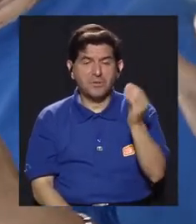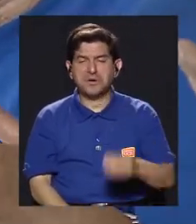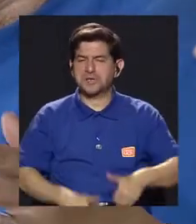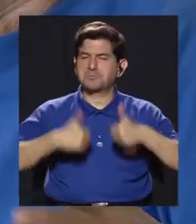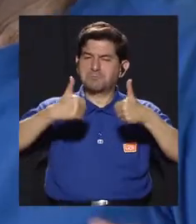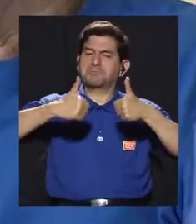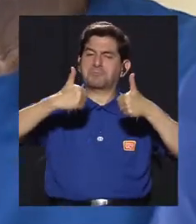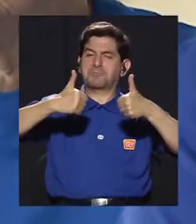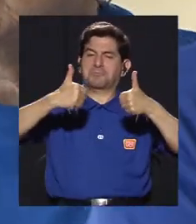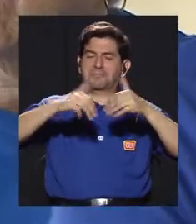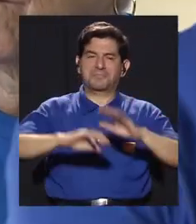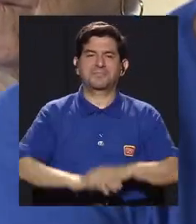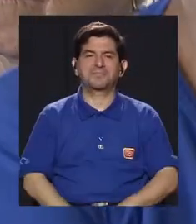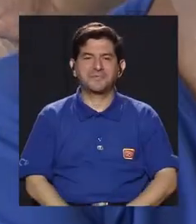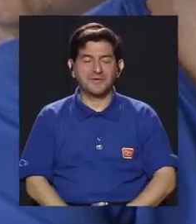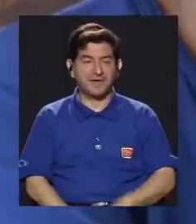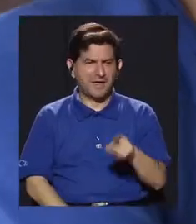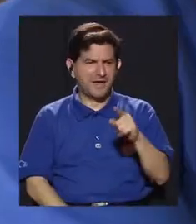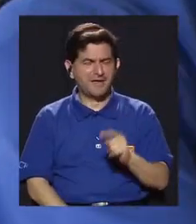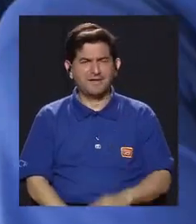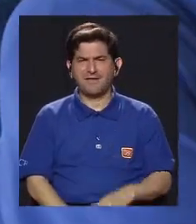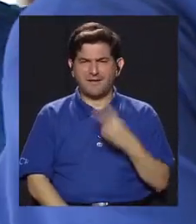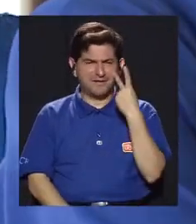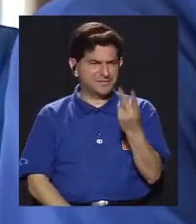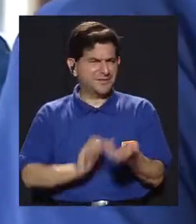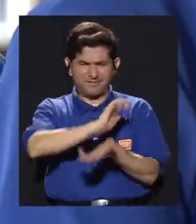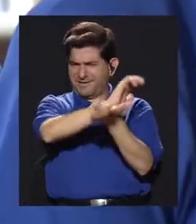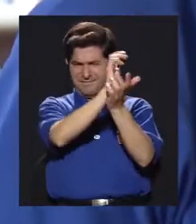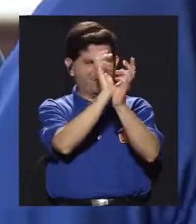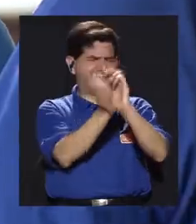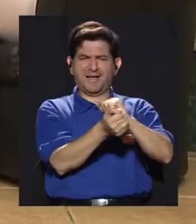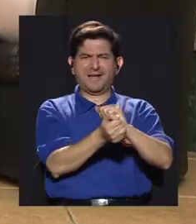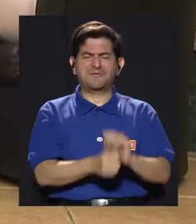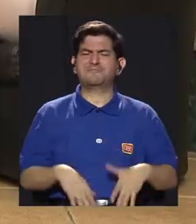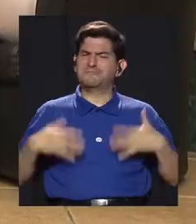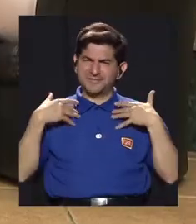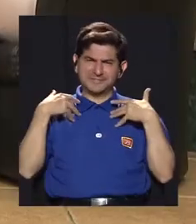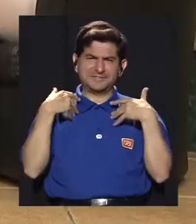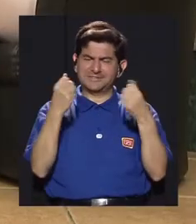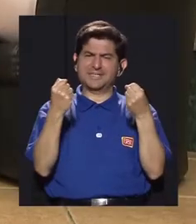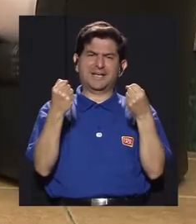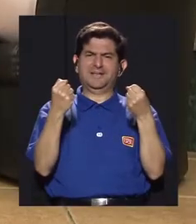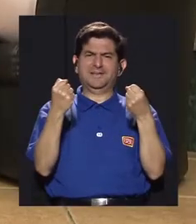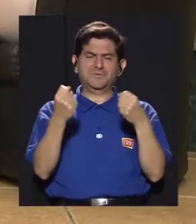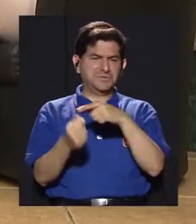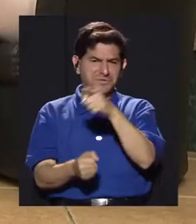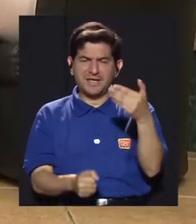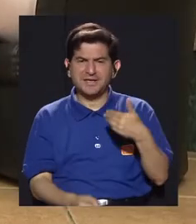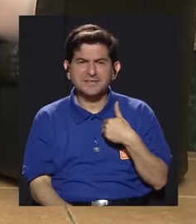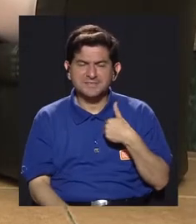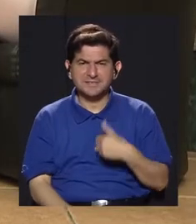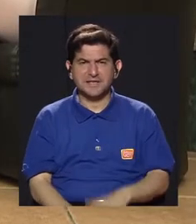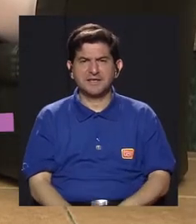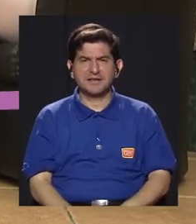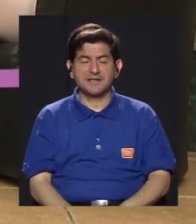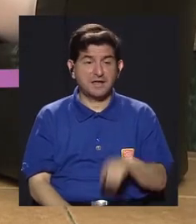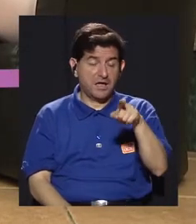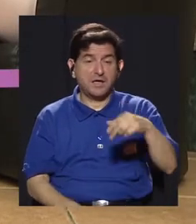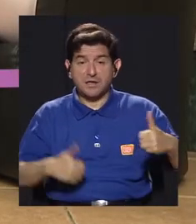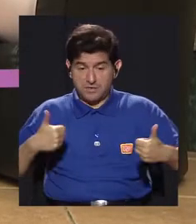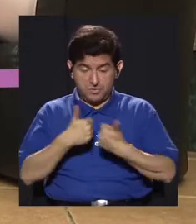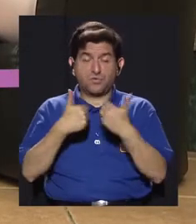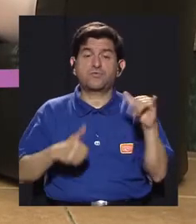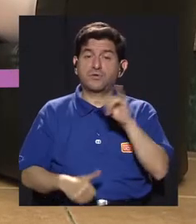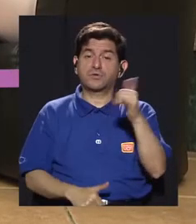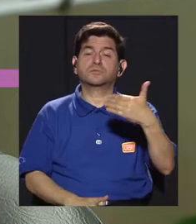que van pura vida, ¿verdad? Porque de viaje se ven cómo han cambiado la salud de ellas porque llegaron